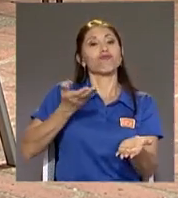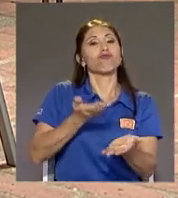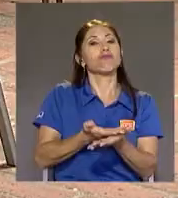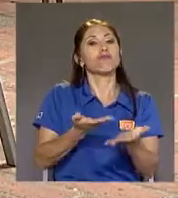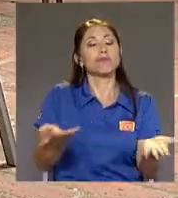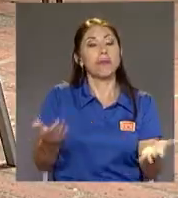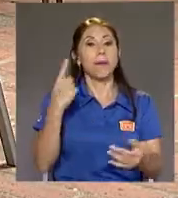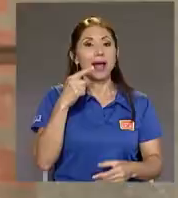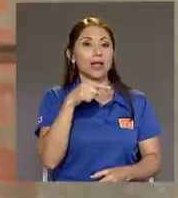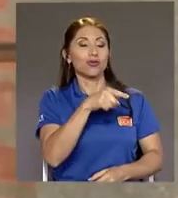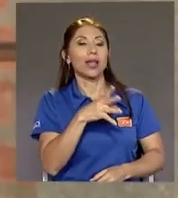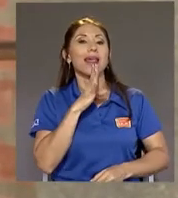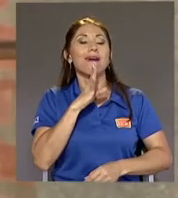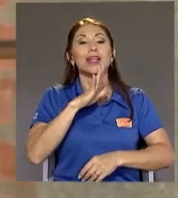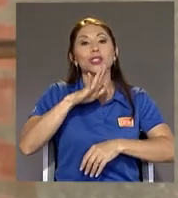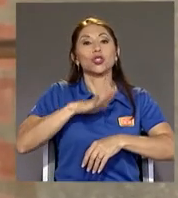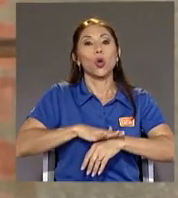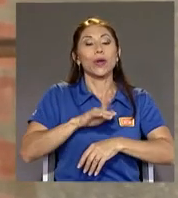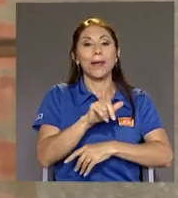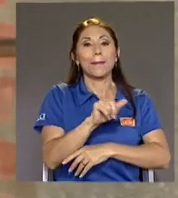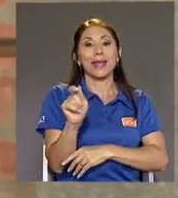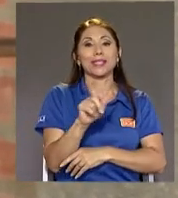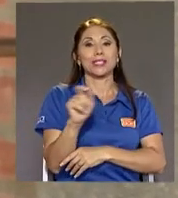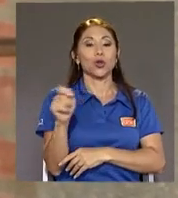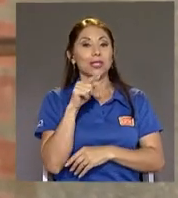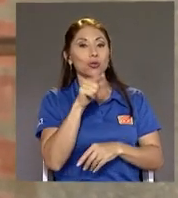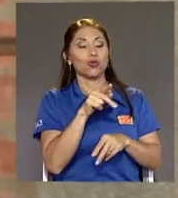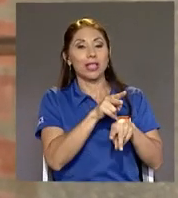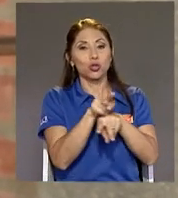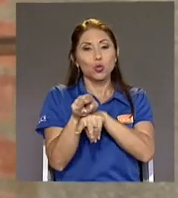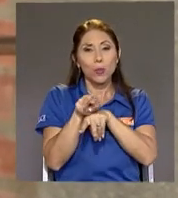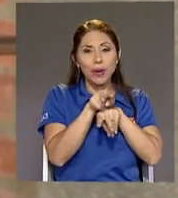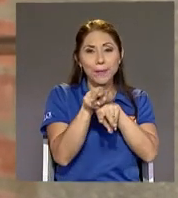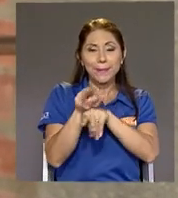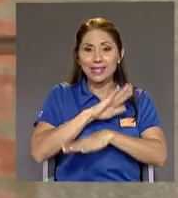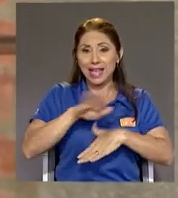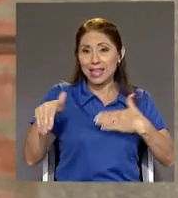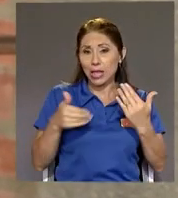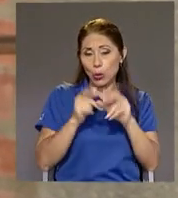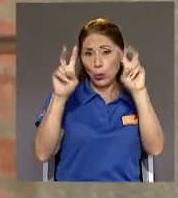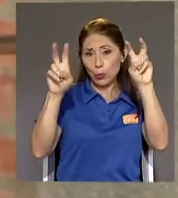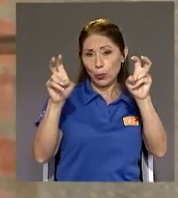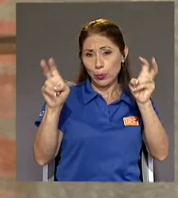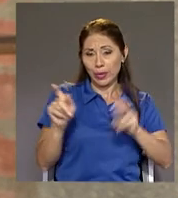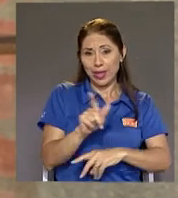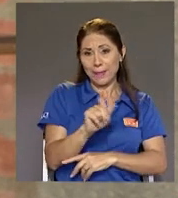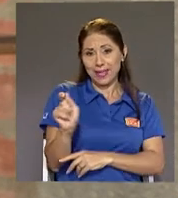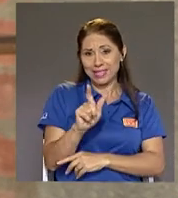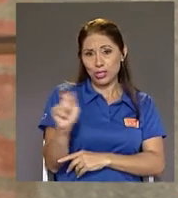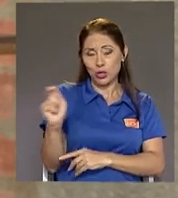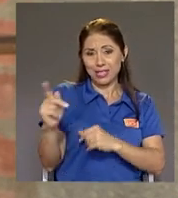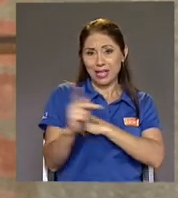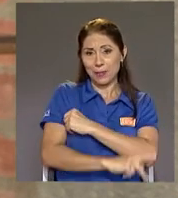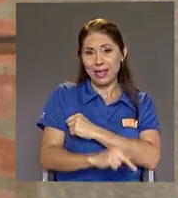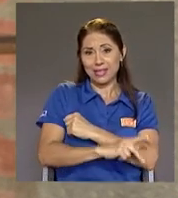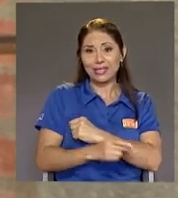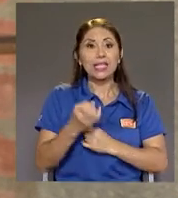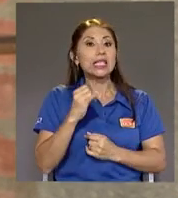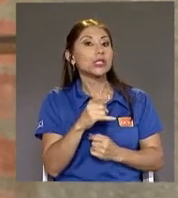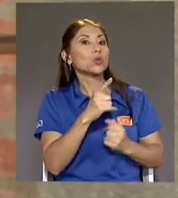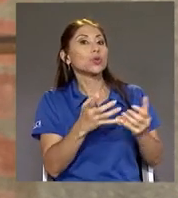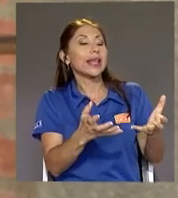pensiones que usted supervisa Y de toda la temática de pensiones del país Y si usted quiere hablar